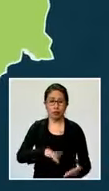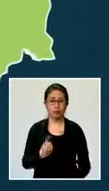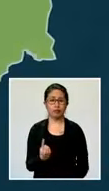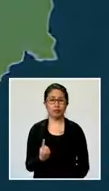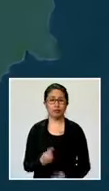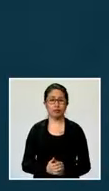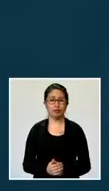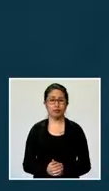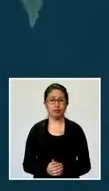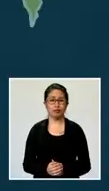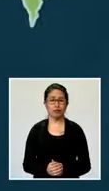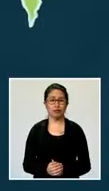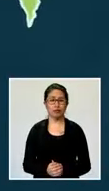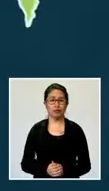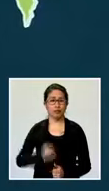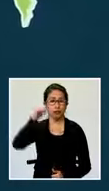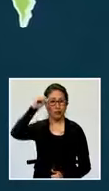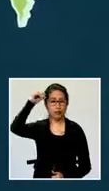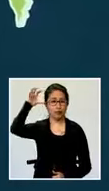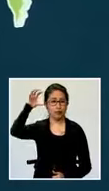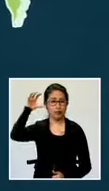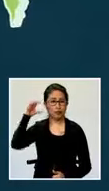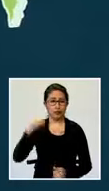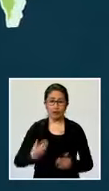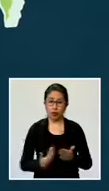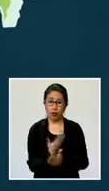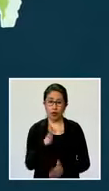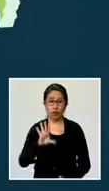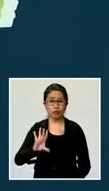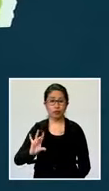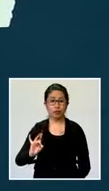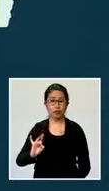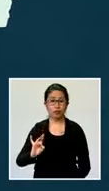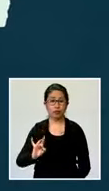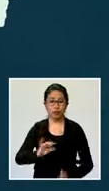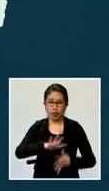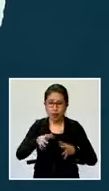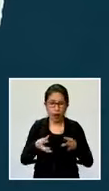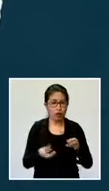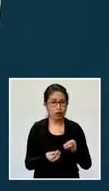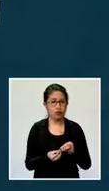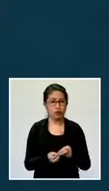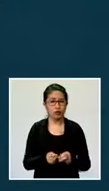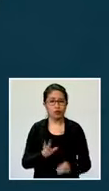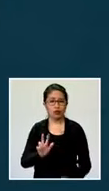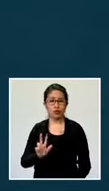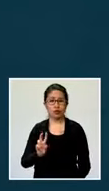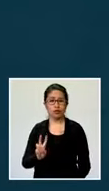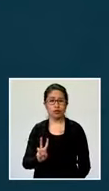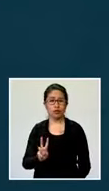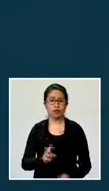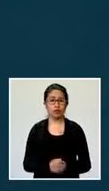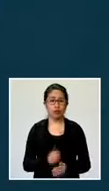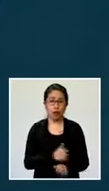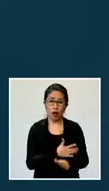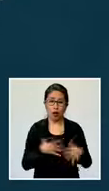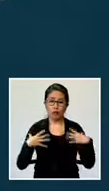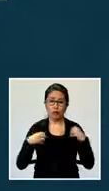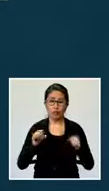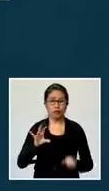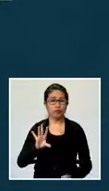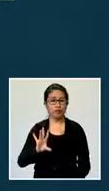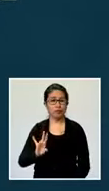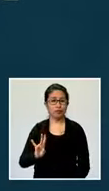1. Tarija, contagios nuevos, 8, personas contagiadas, 32, pacientes recuperados, 7,